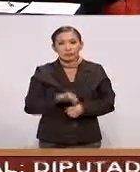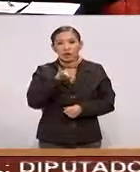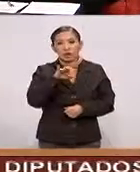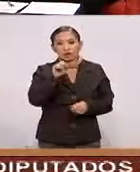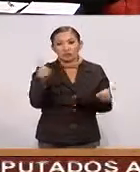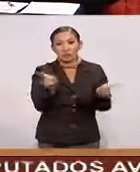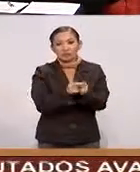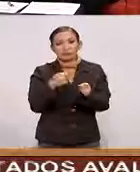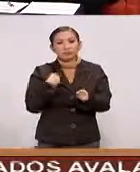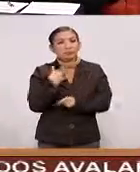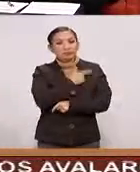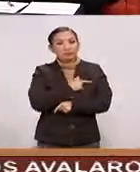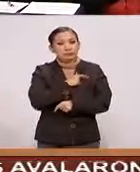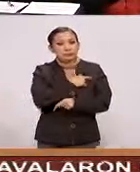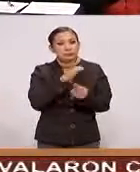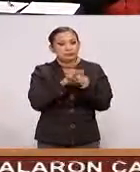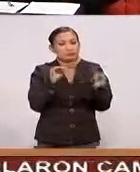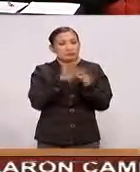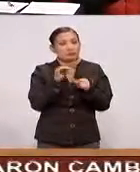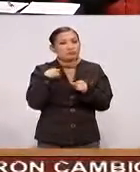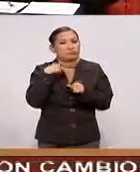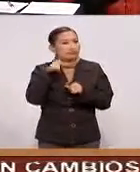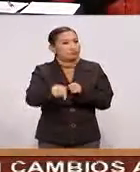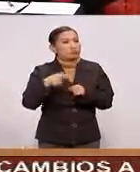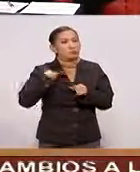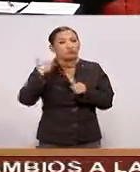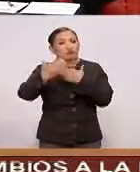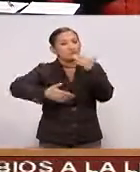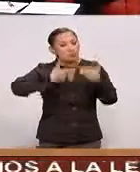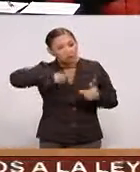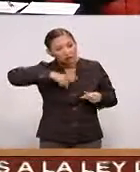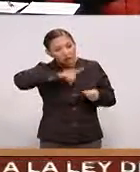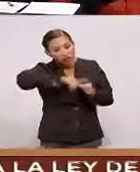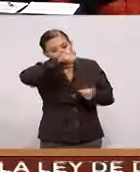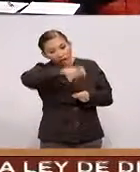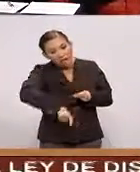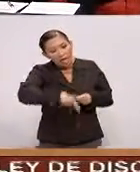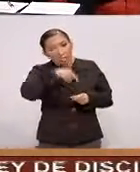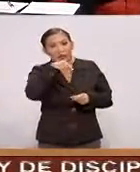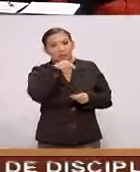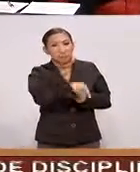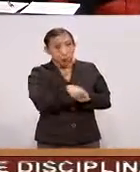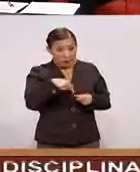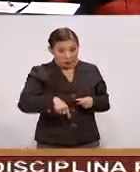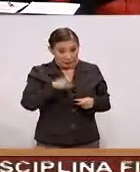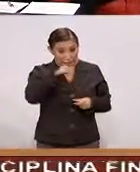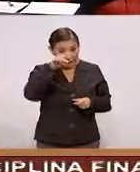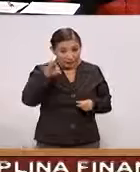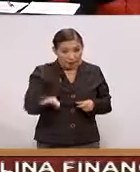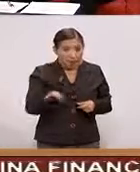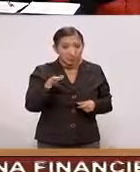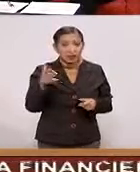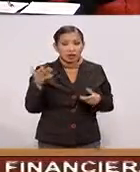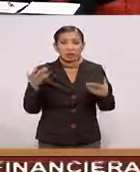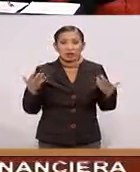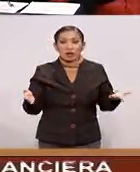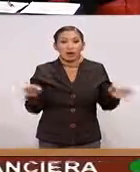Brevemente me gustaría Que nos platicaras Un poco Sobre tu desarrollo Personal Es decir Eres de aquí Del Distrito Federal